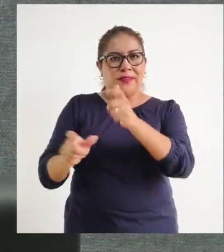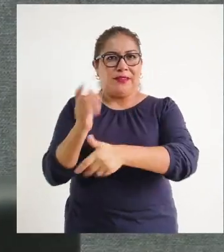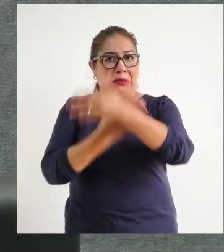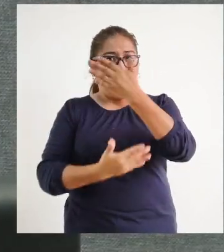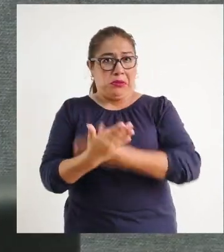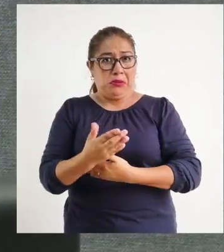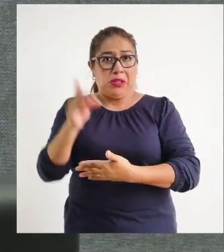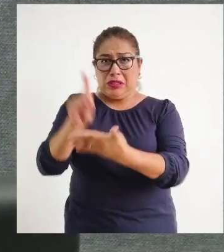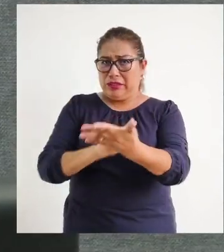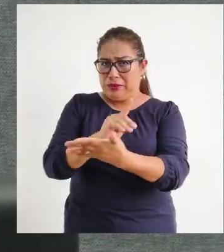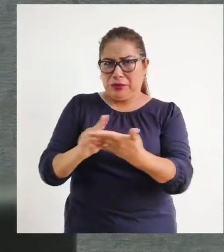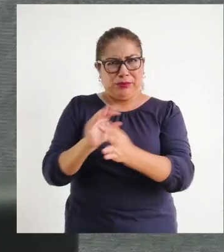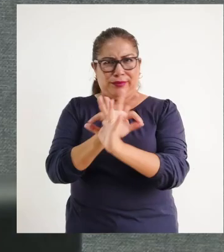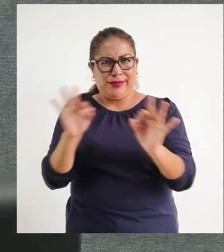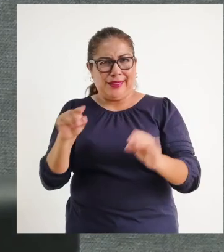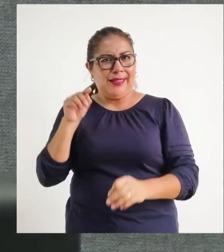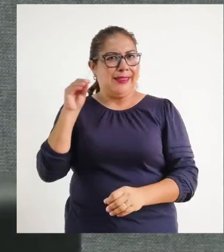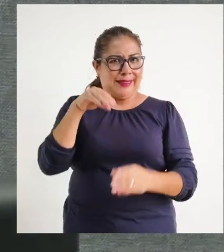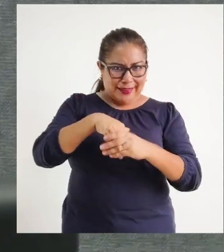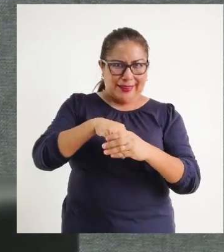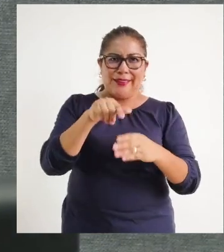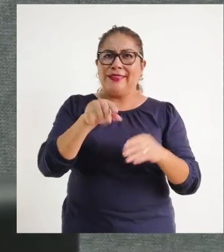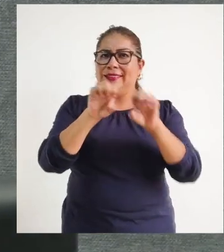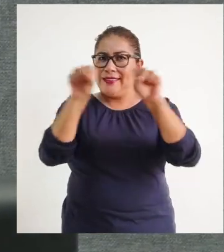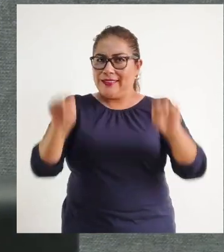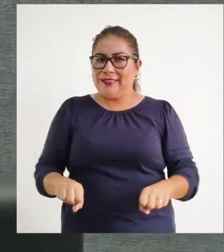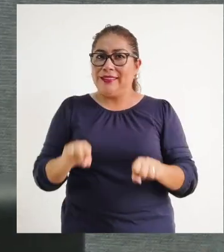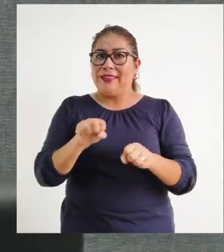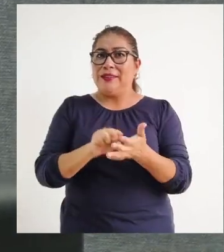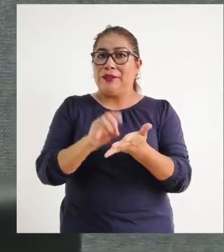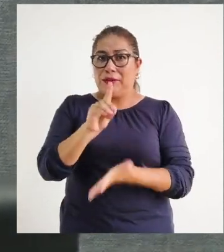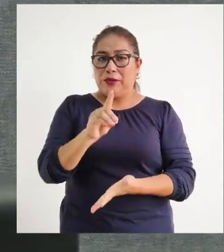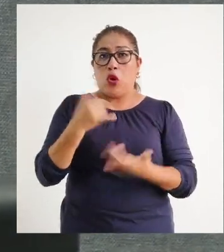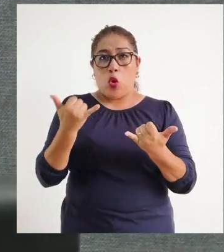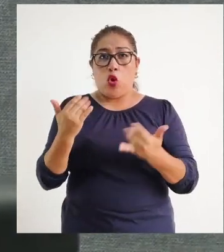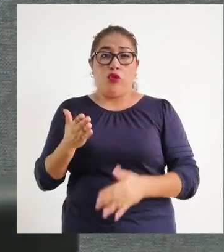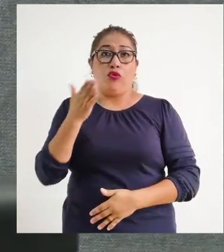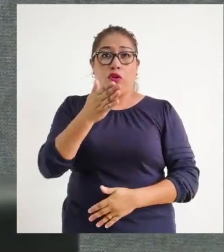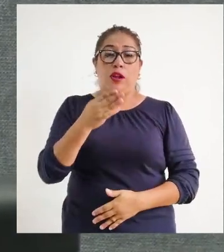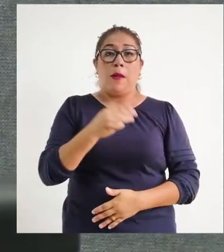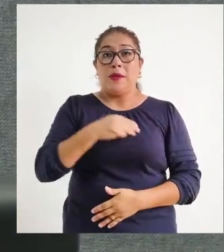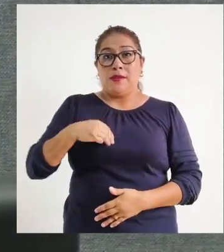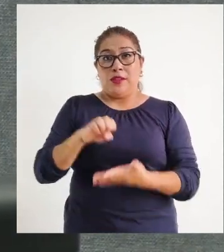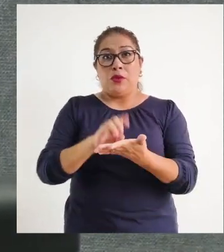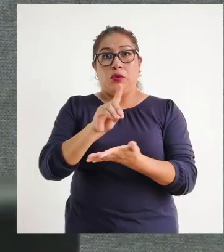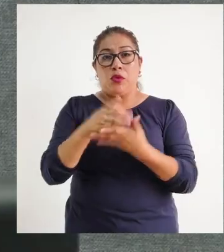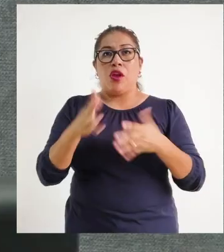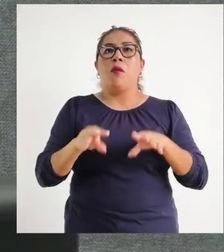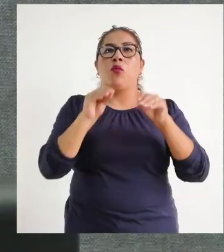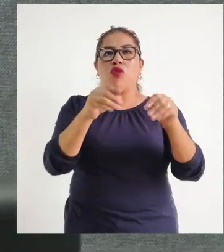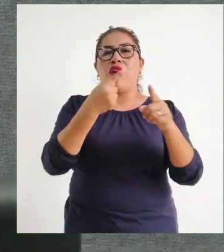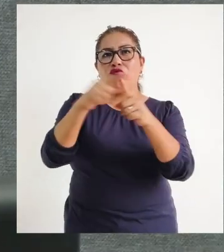sin discriminación en todo el sistema educativo. El día de hoy, he estado en el Ministerio de Educación, hemos instalado la comisión